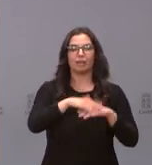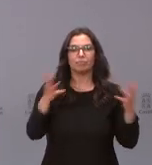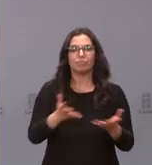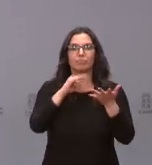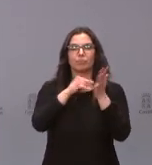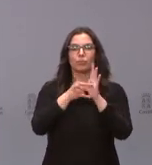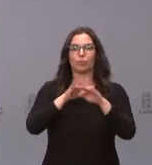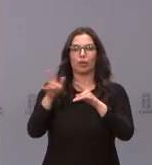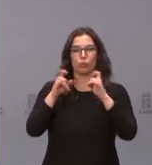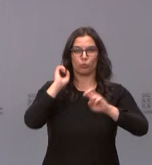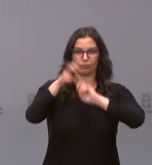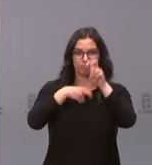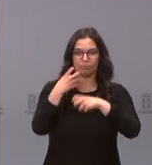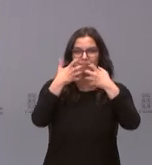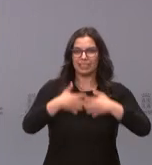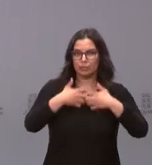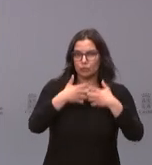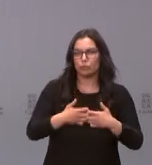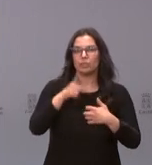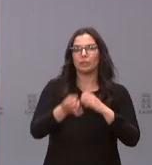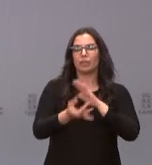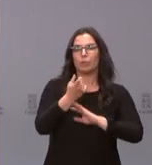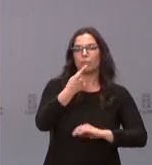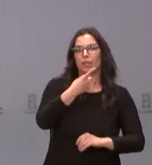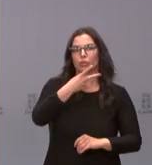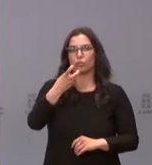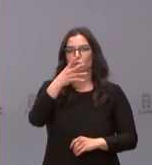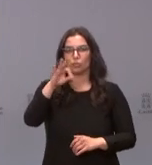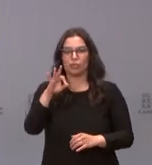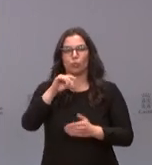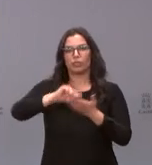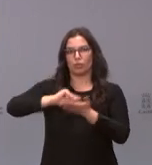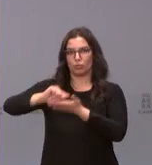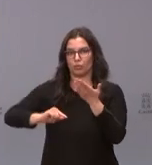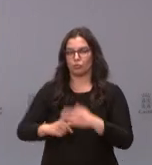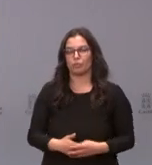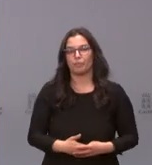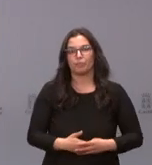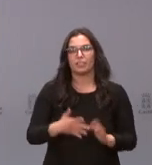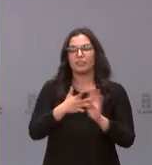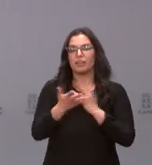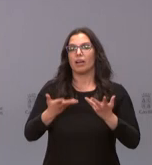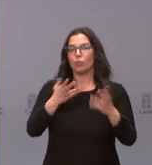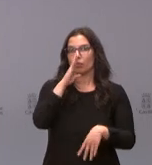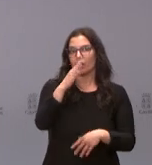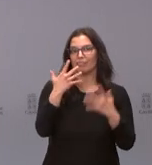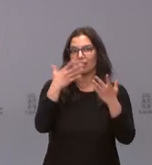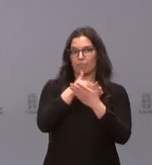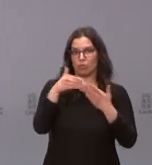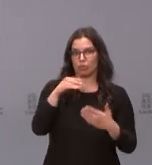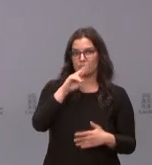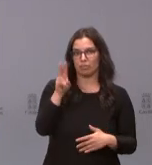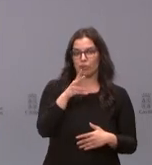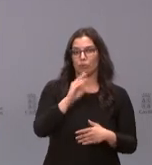reindustrialización y a la creación de un total de 1.250 empleos. Se trata de una ayuda directa de 10 millones que va